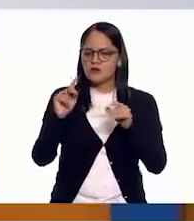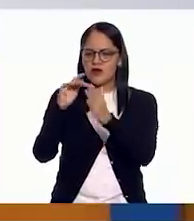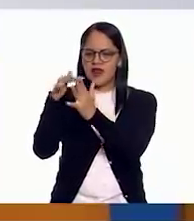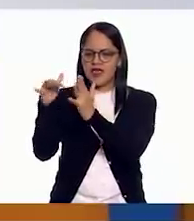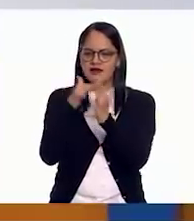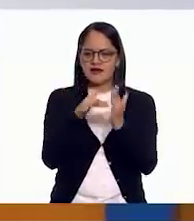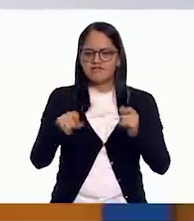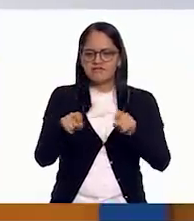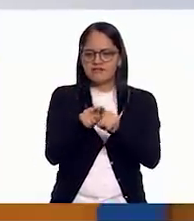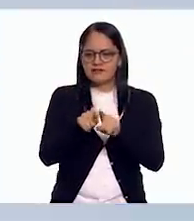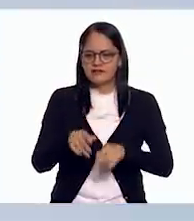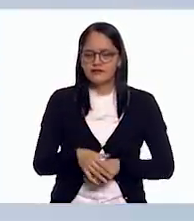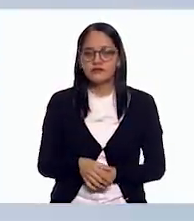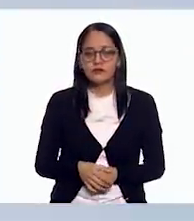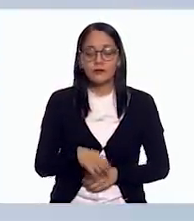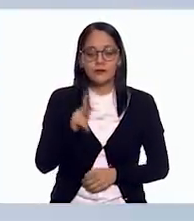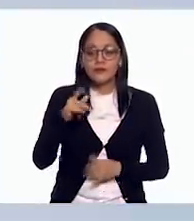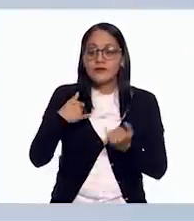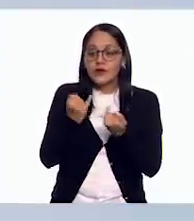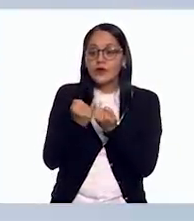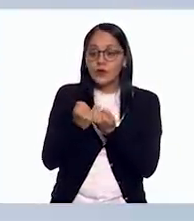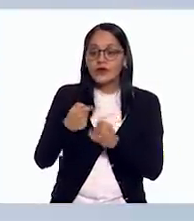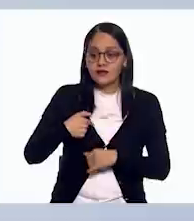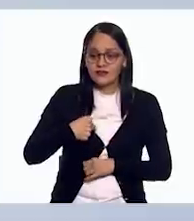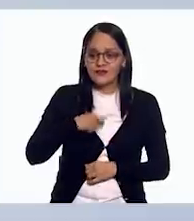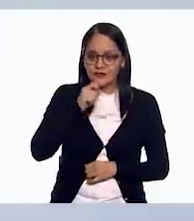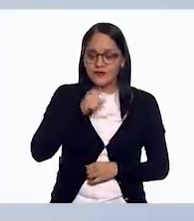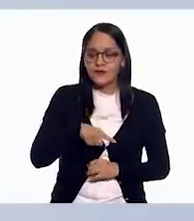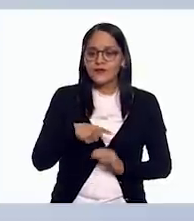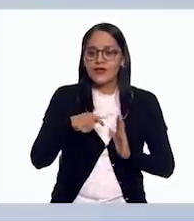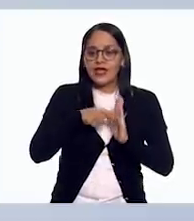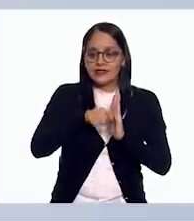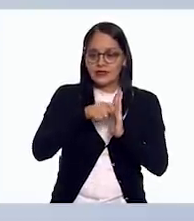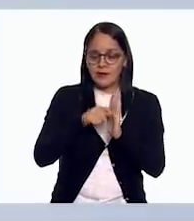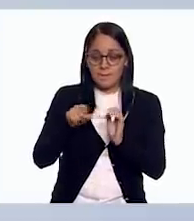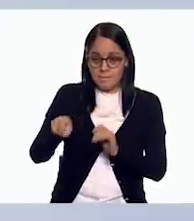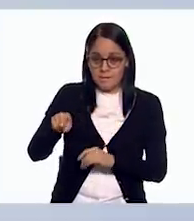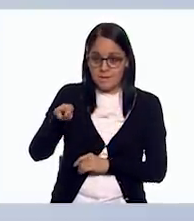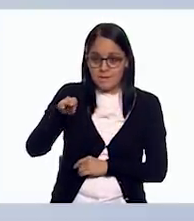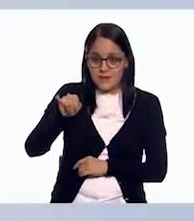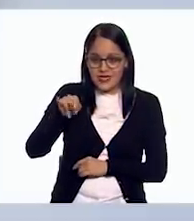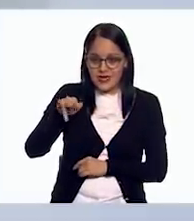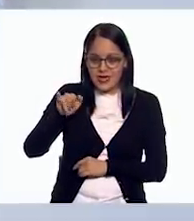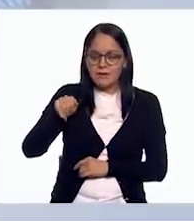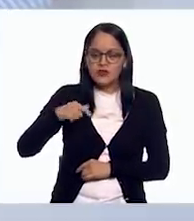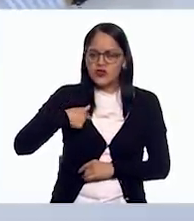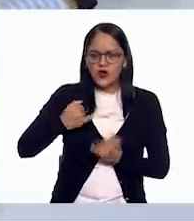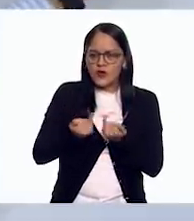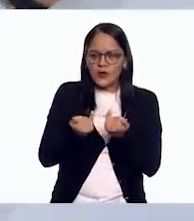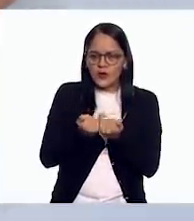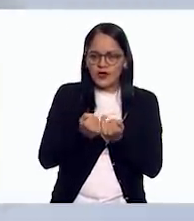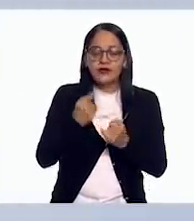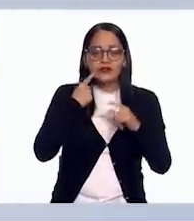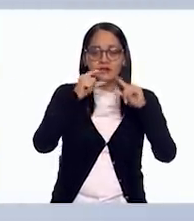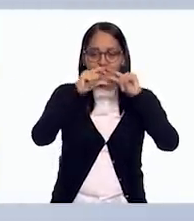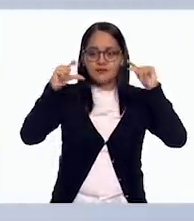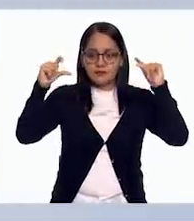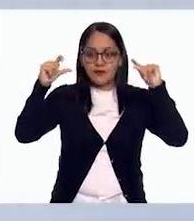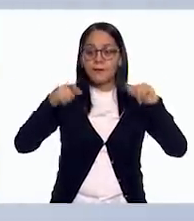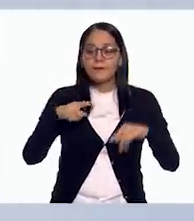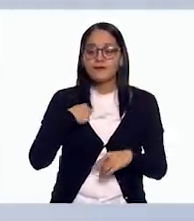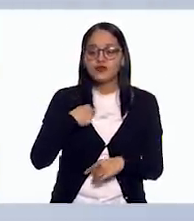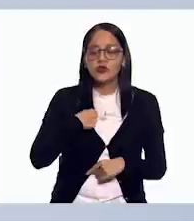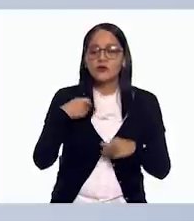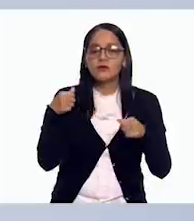maestra Gaby. Porque yo escribí exactamente lo mismo que Miriam. Topito, terremoto. Sin embargo, yo lo